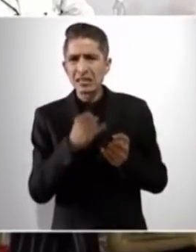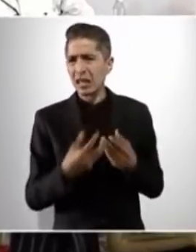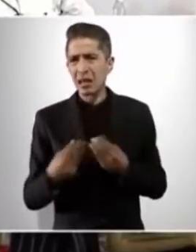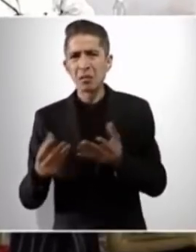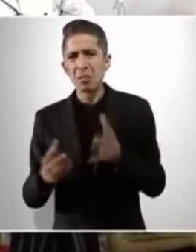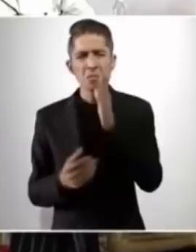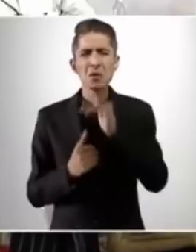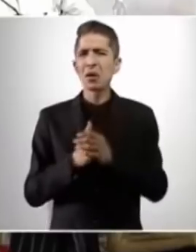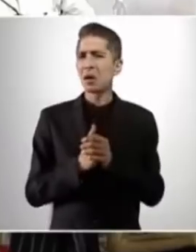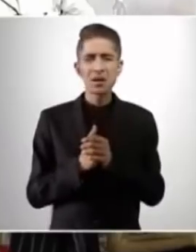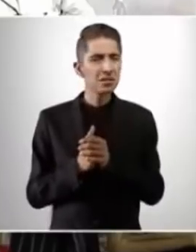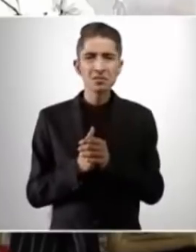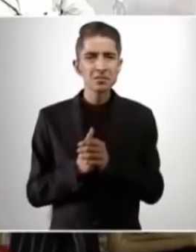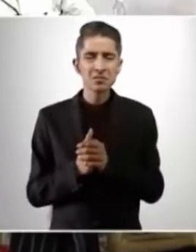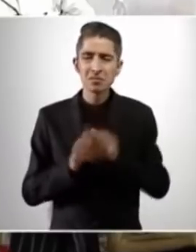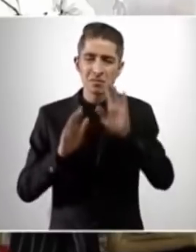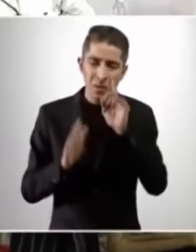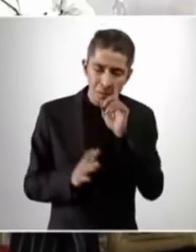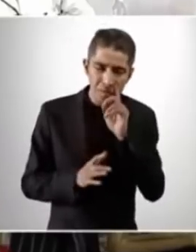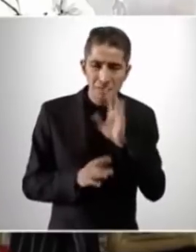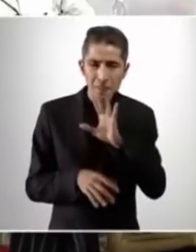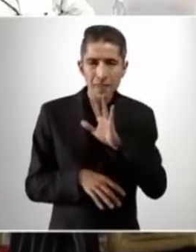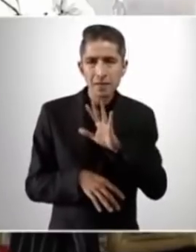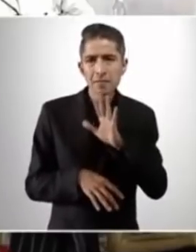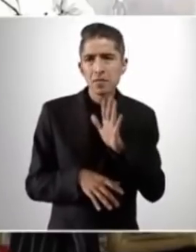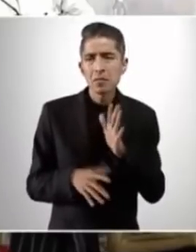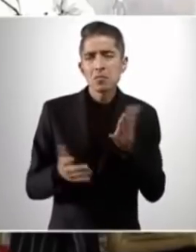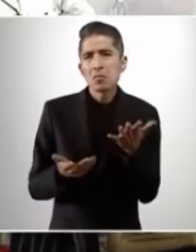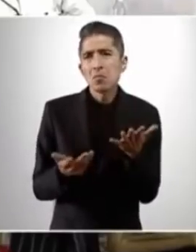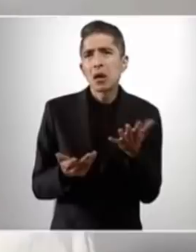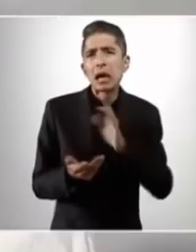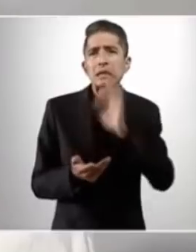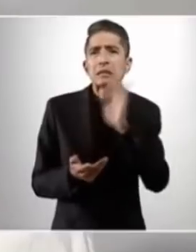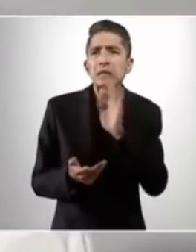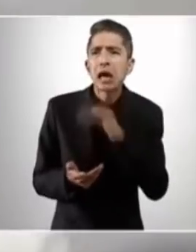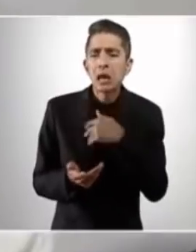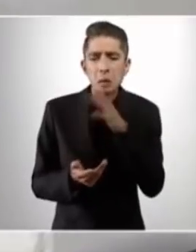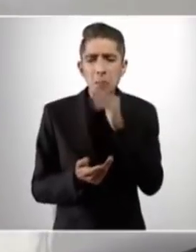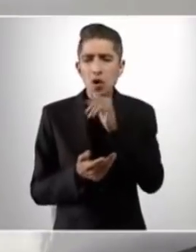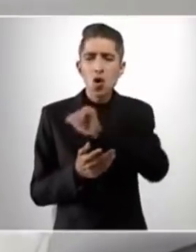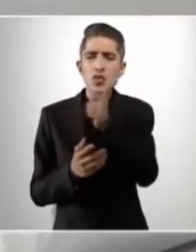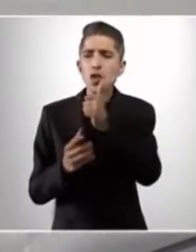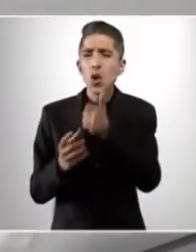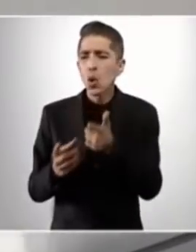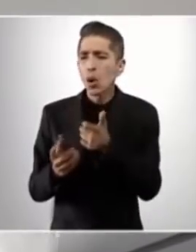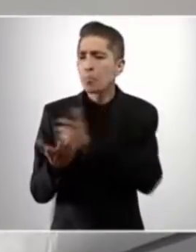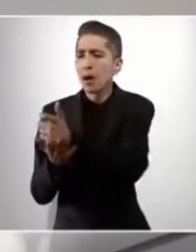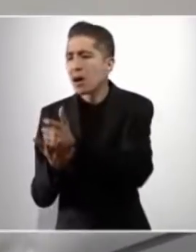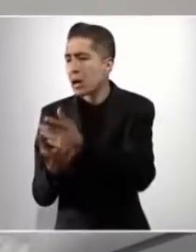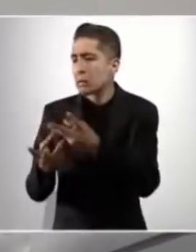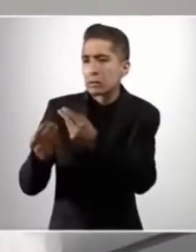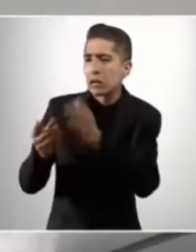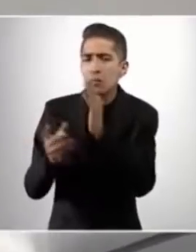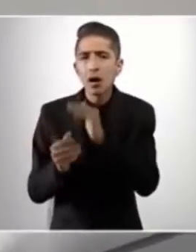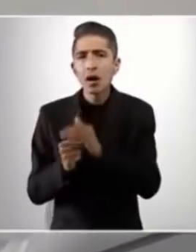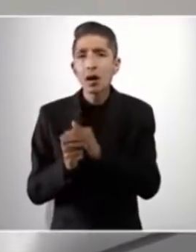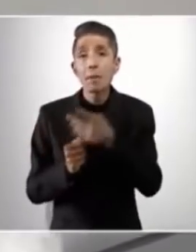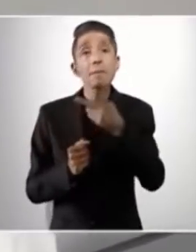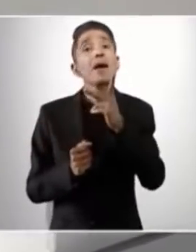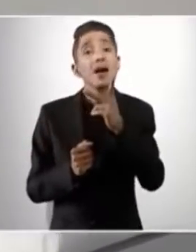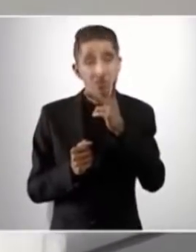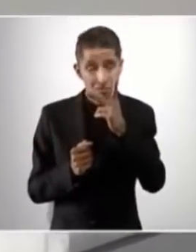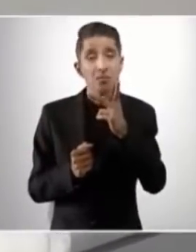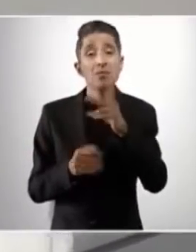Puede ser que no se tenga para otros gastos, pero el salario lo tiene que recibir